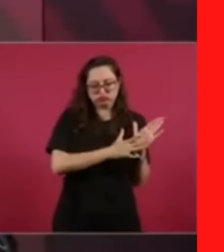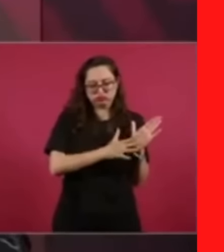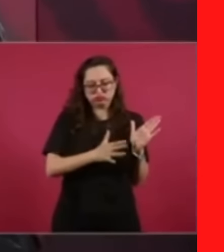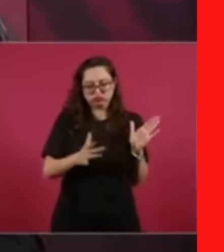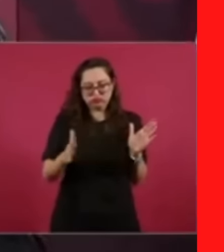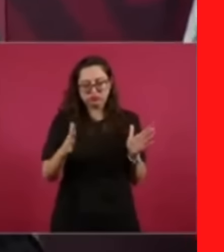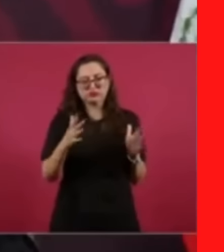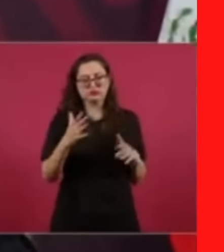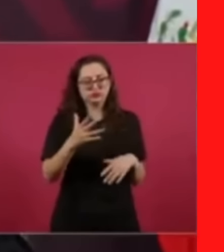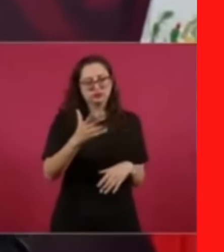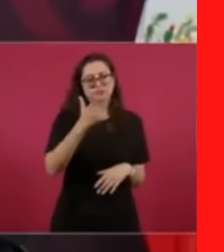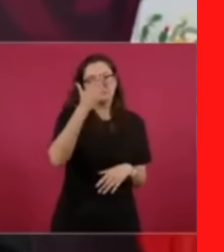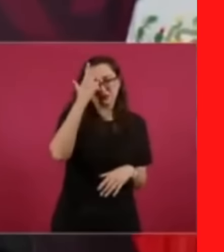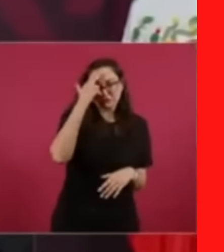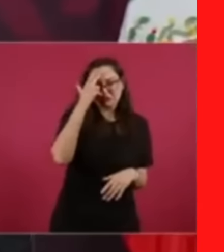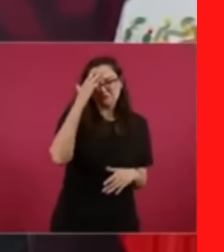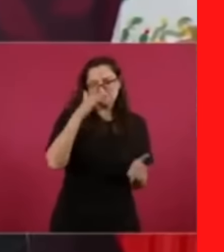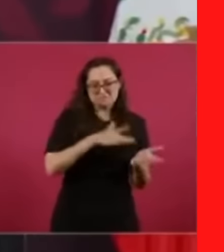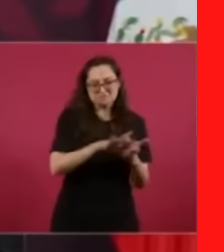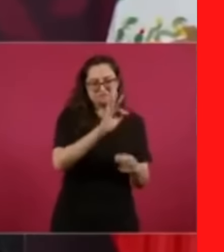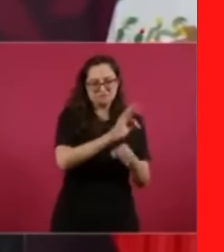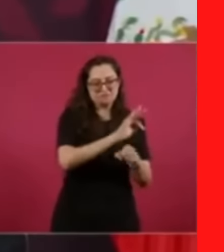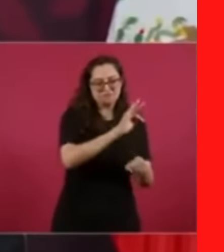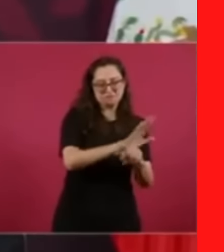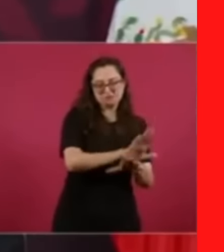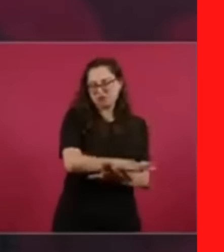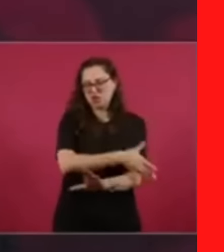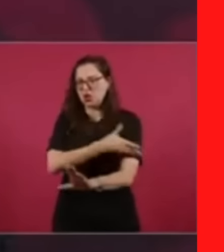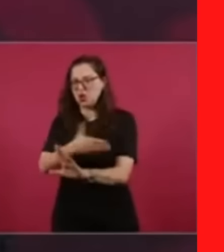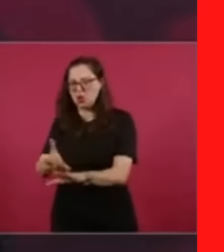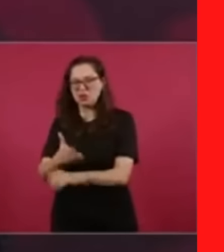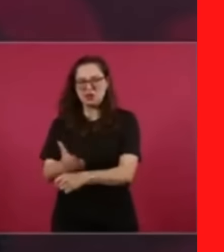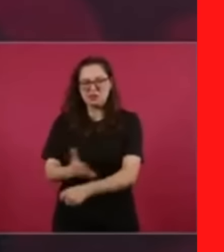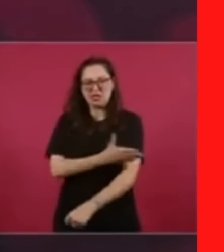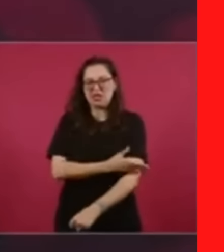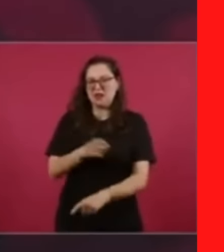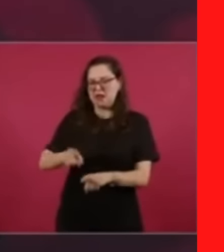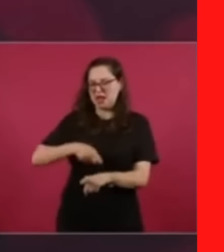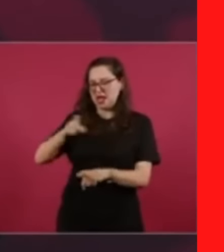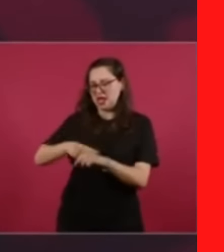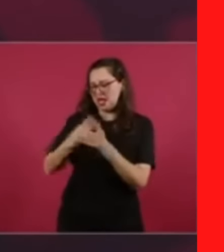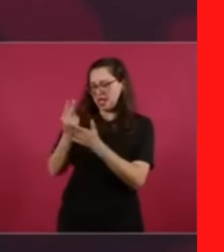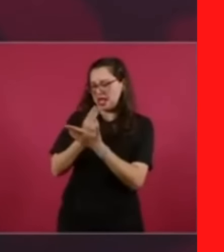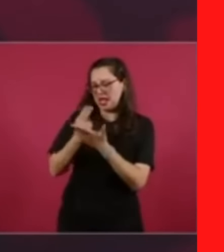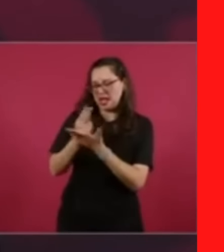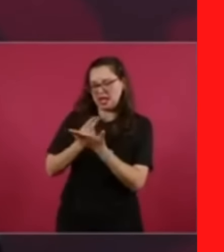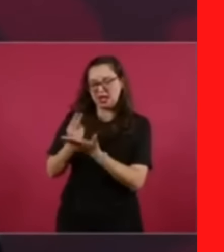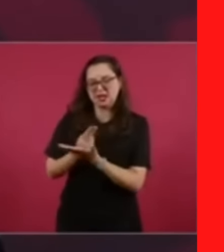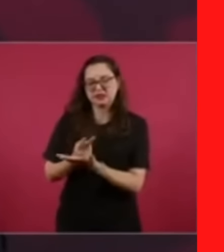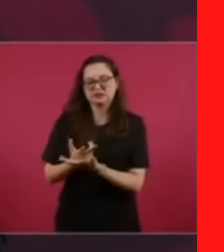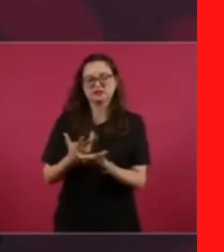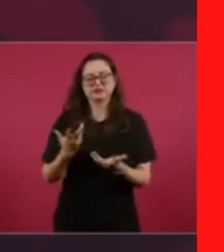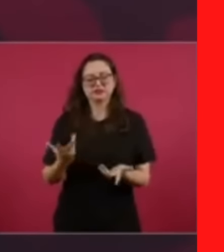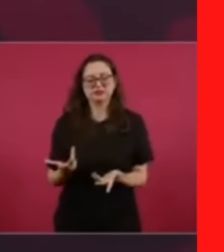que hacía caricaturas en contra de Madero, ponía